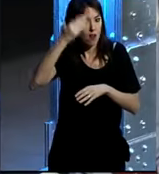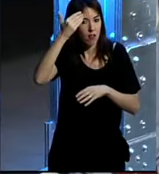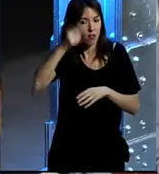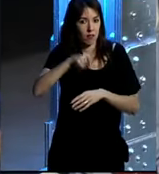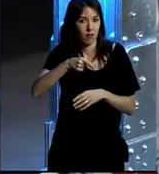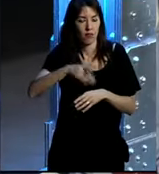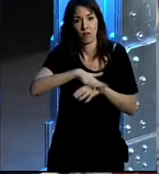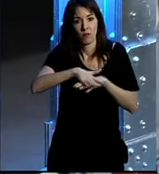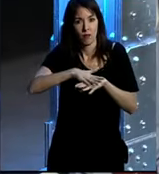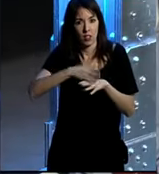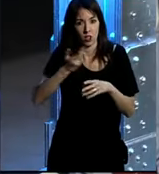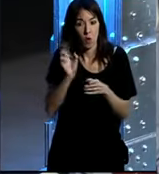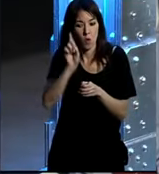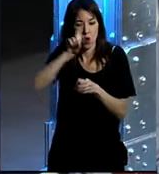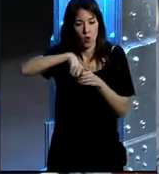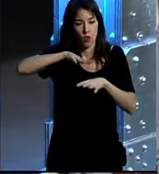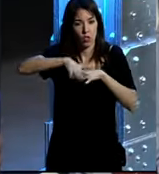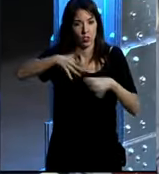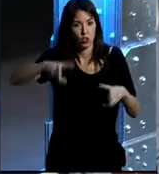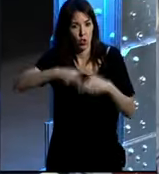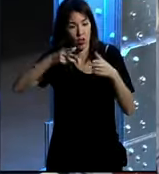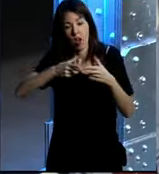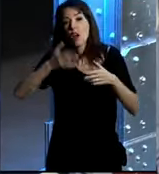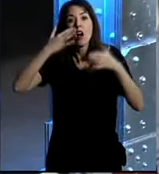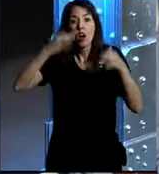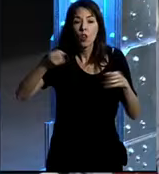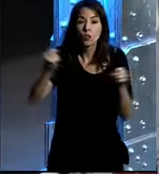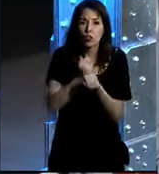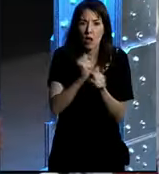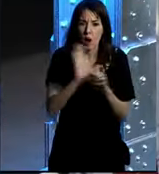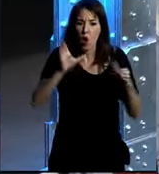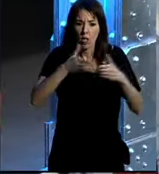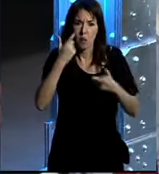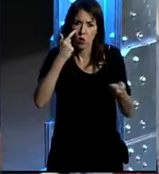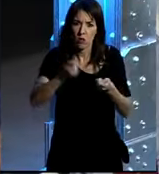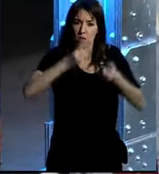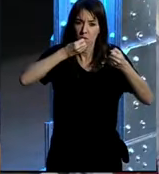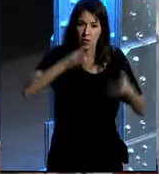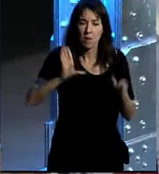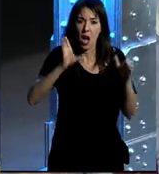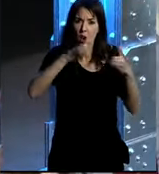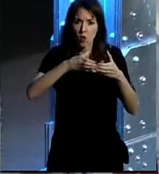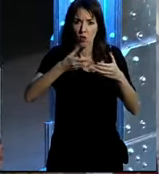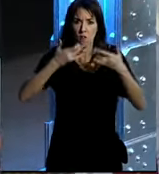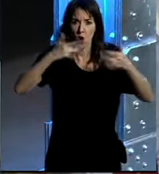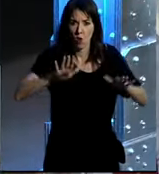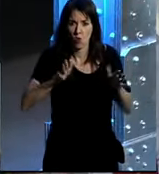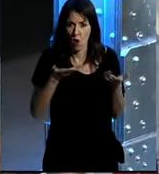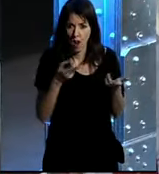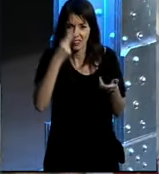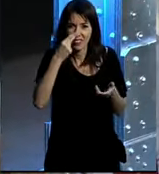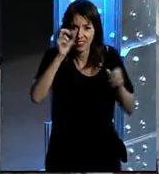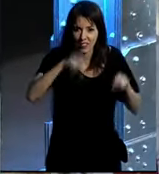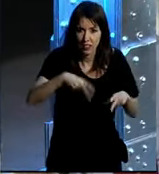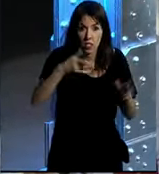de lo que va a ser tu presencia en redes sociales asegurar un trabajo en equipo muy coordinado y un equipo que sea muy altruista que no